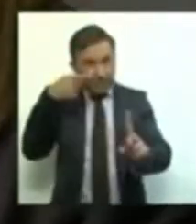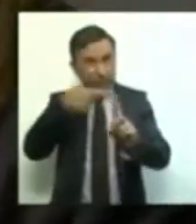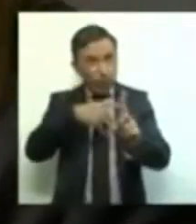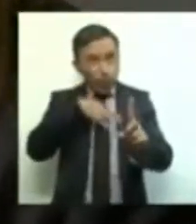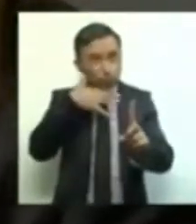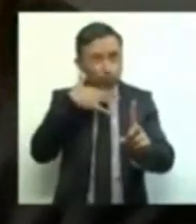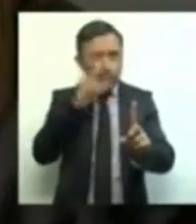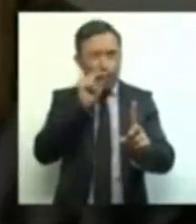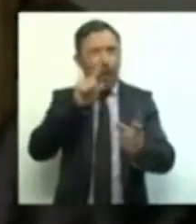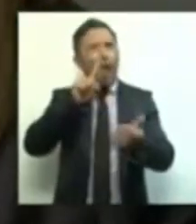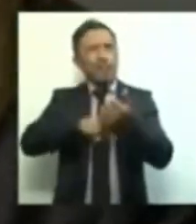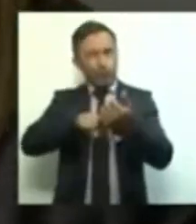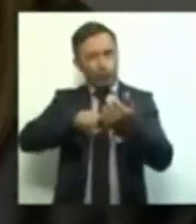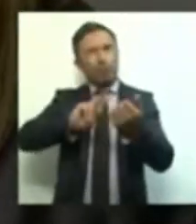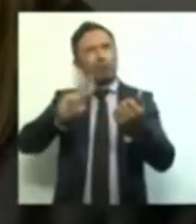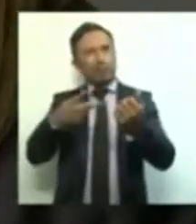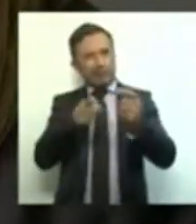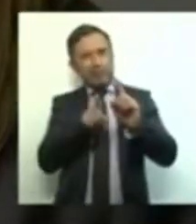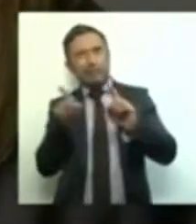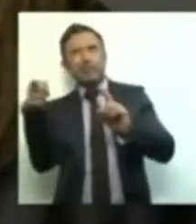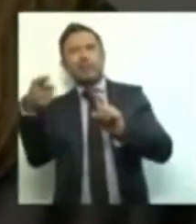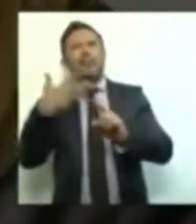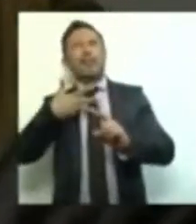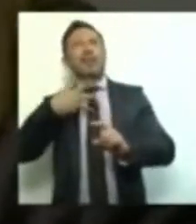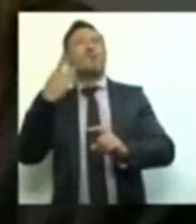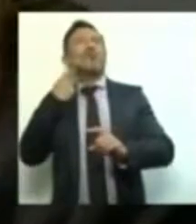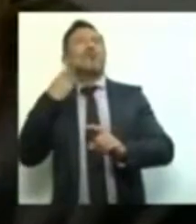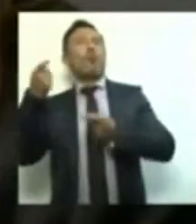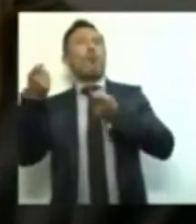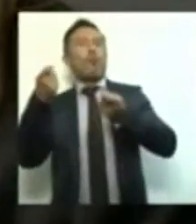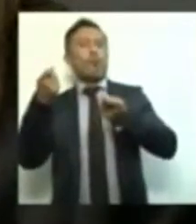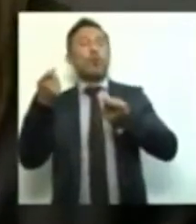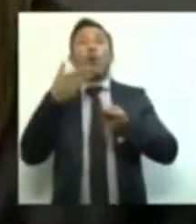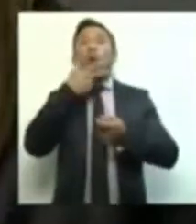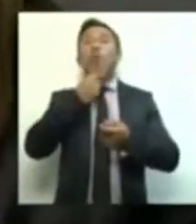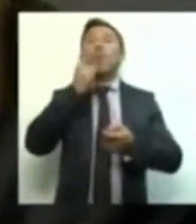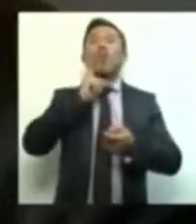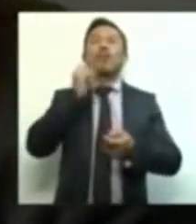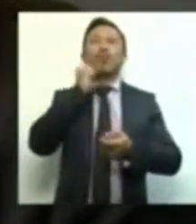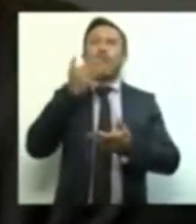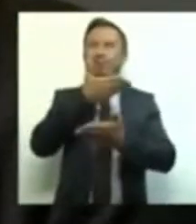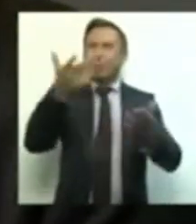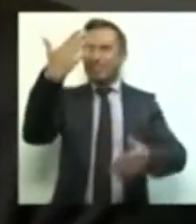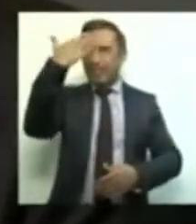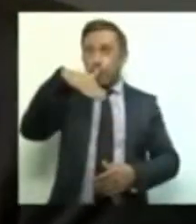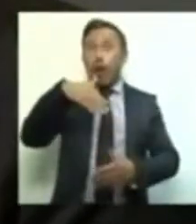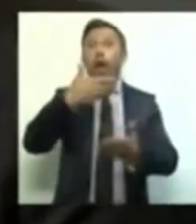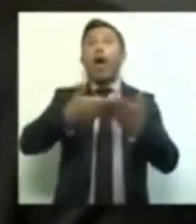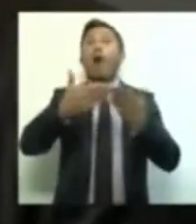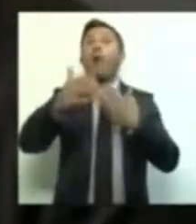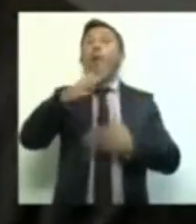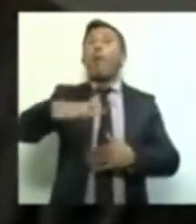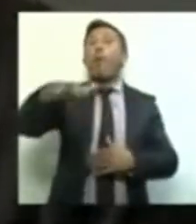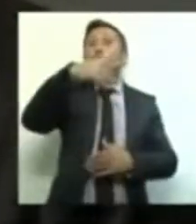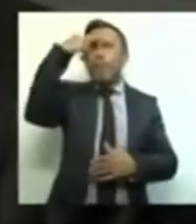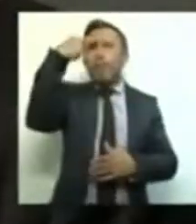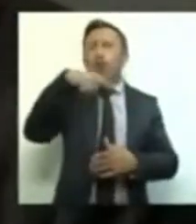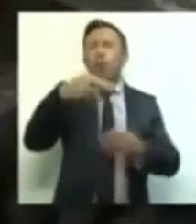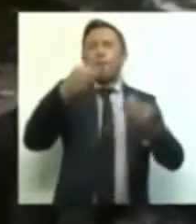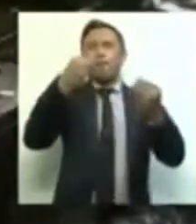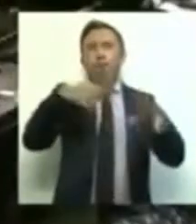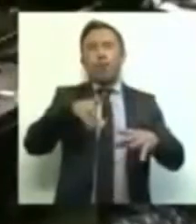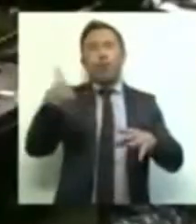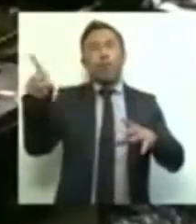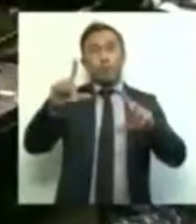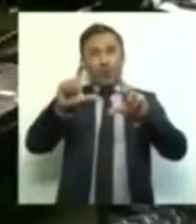Las y los mexicanos merecen saberlo. En un contexto en el que el país está siendo afectado por un huracán en